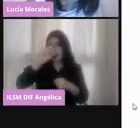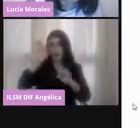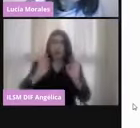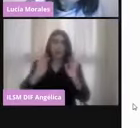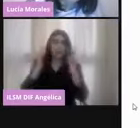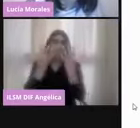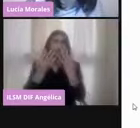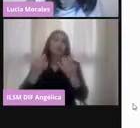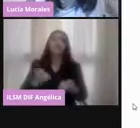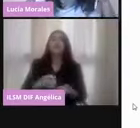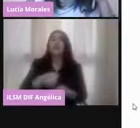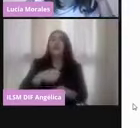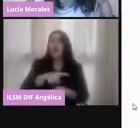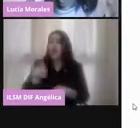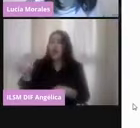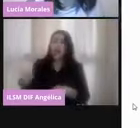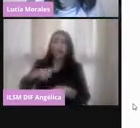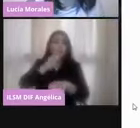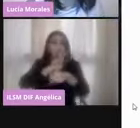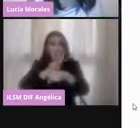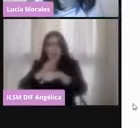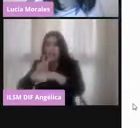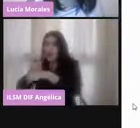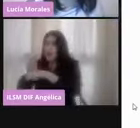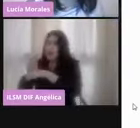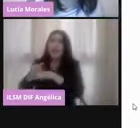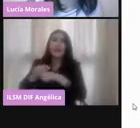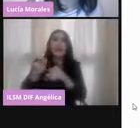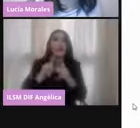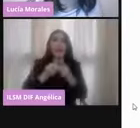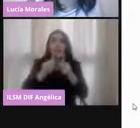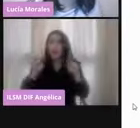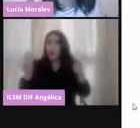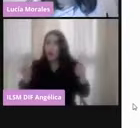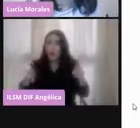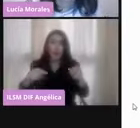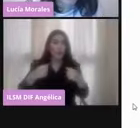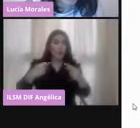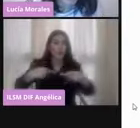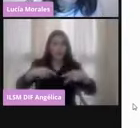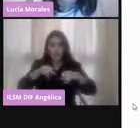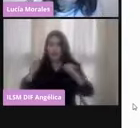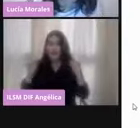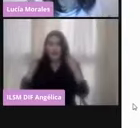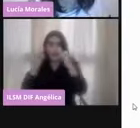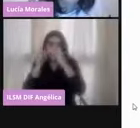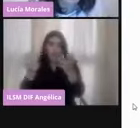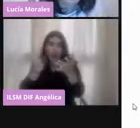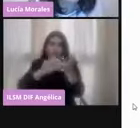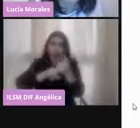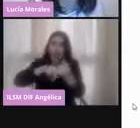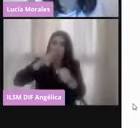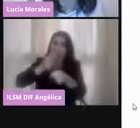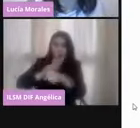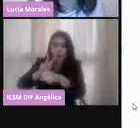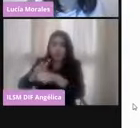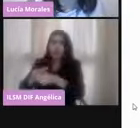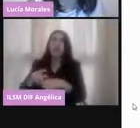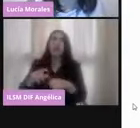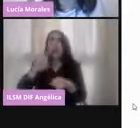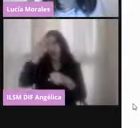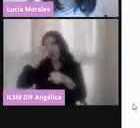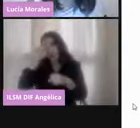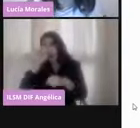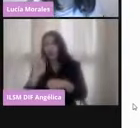momento todo lo que hacemos dentro del instituto, en los procesos electorales, en los consejos locales, en el consejo general del INE,